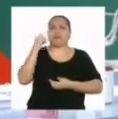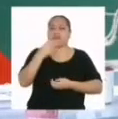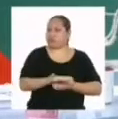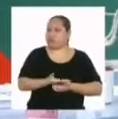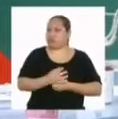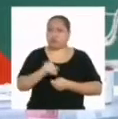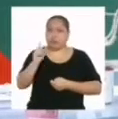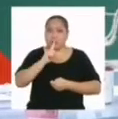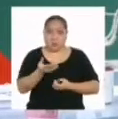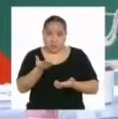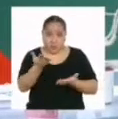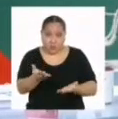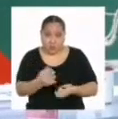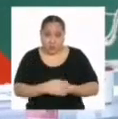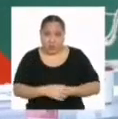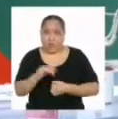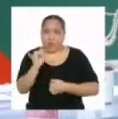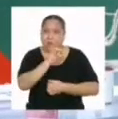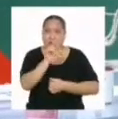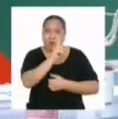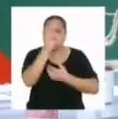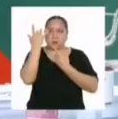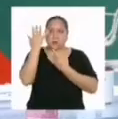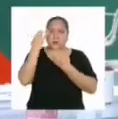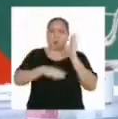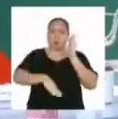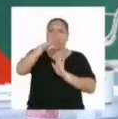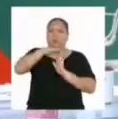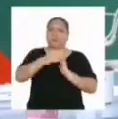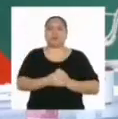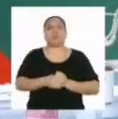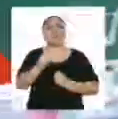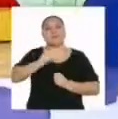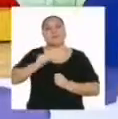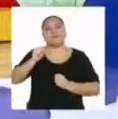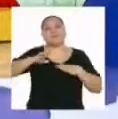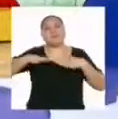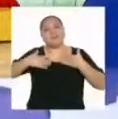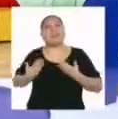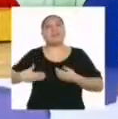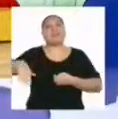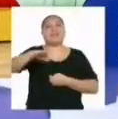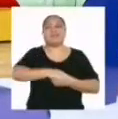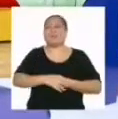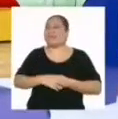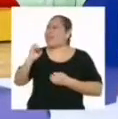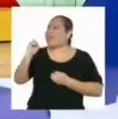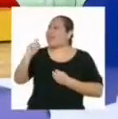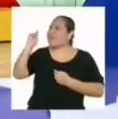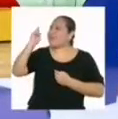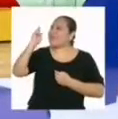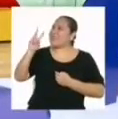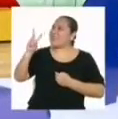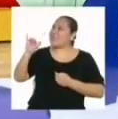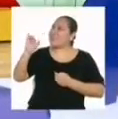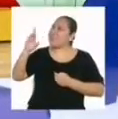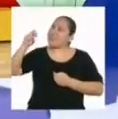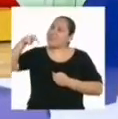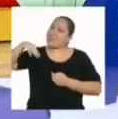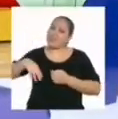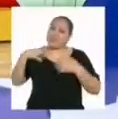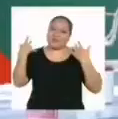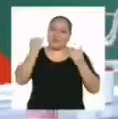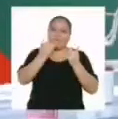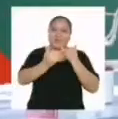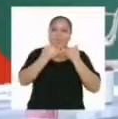Y si no te ha venido así, igual no esperemos a que suceda. Sé que lo lograremos. Bueno, profesora Virna, hemos llegado a la